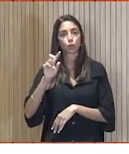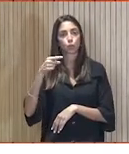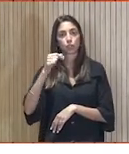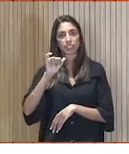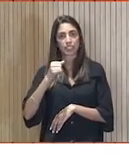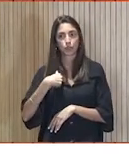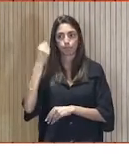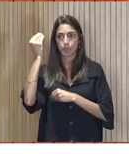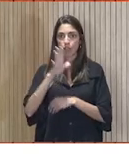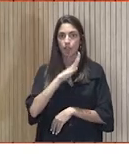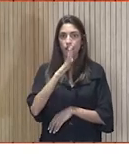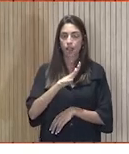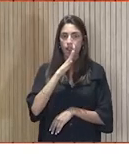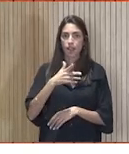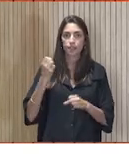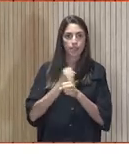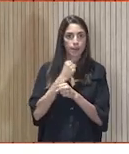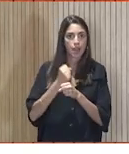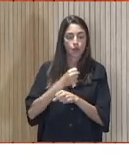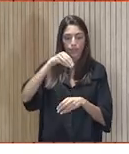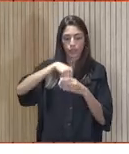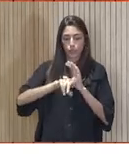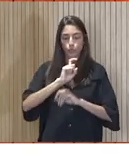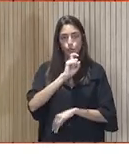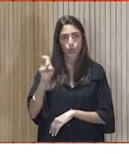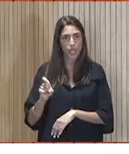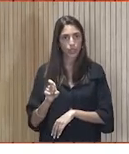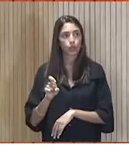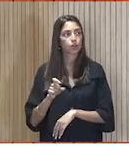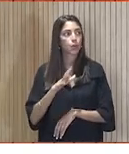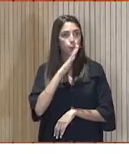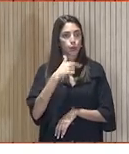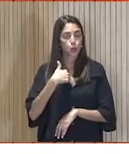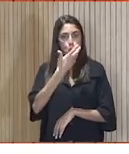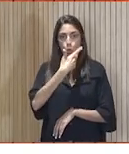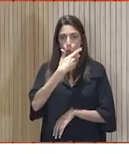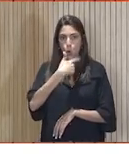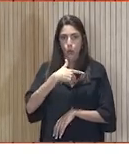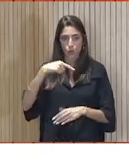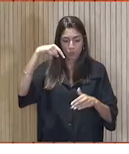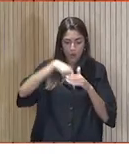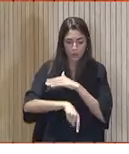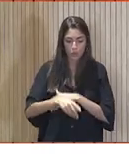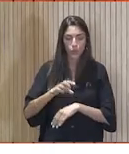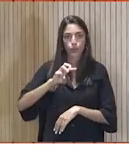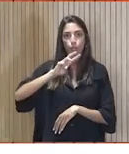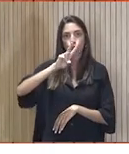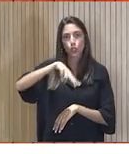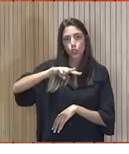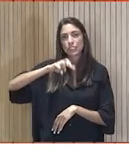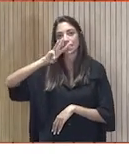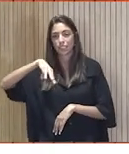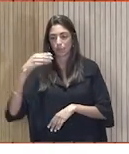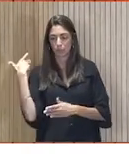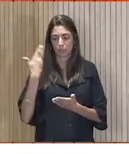impresionante el trabajo que se hace desde la Fundación. Impresionante. Lo he conocido a fondo en los últimos dos o tres meses y no puedo